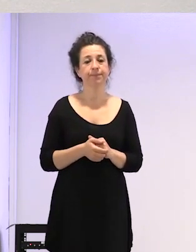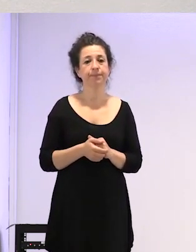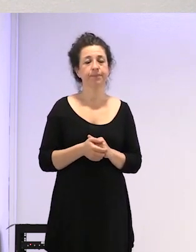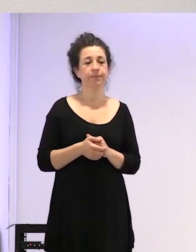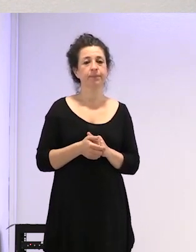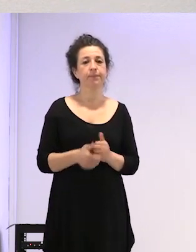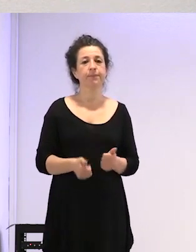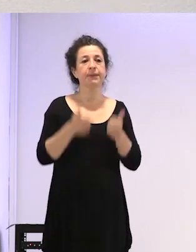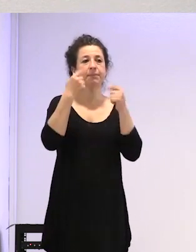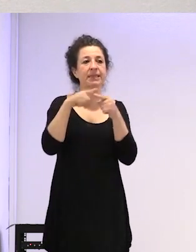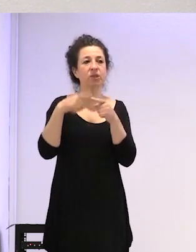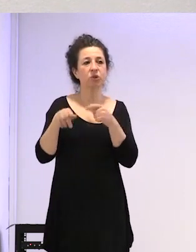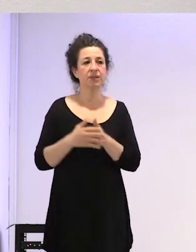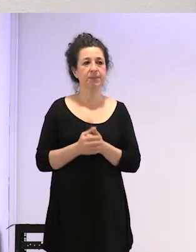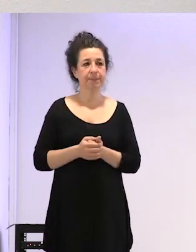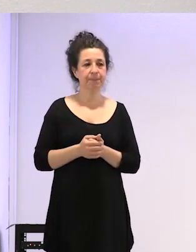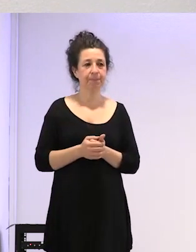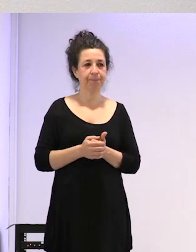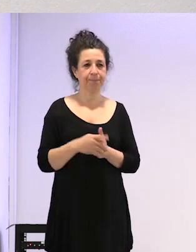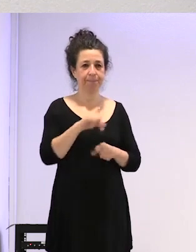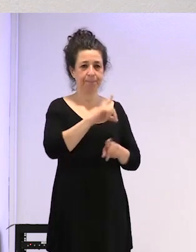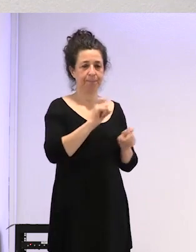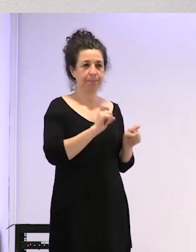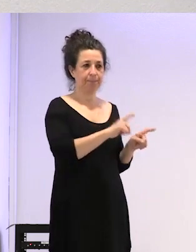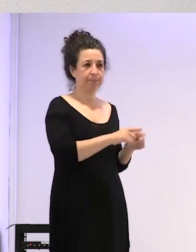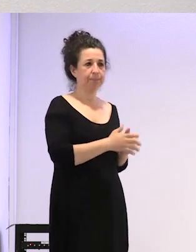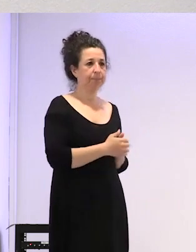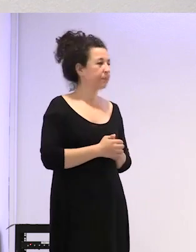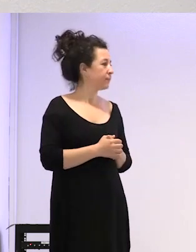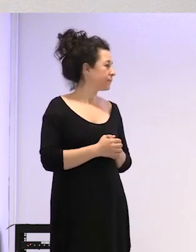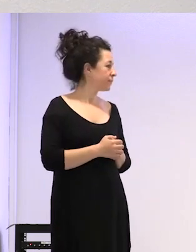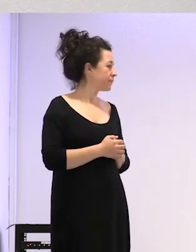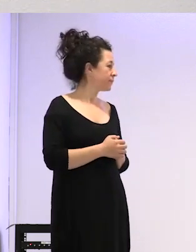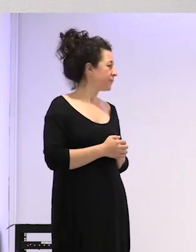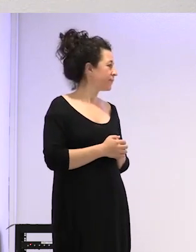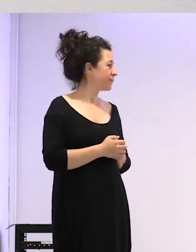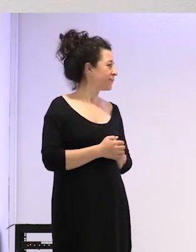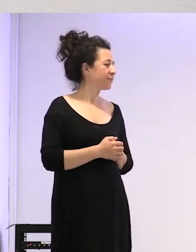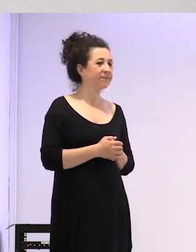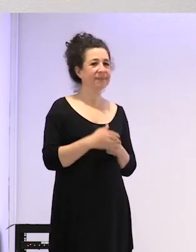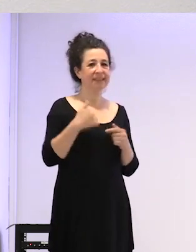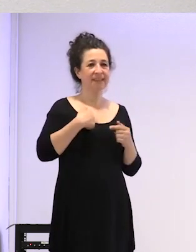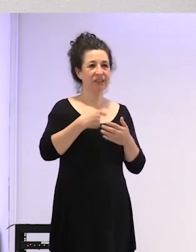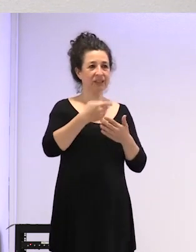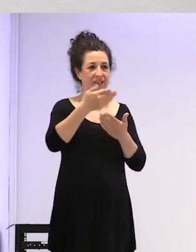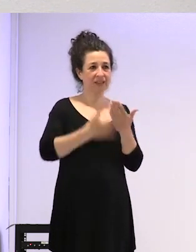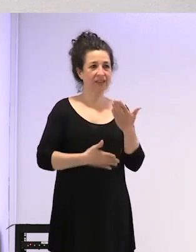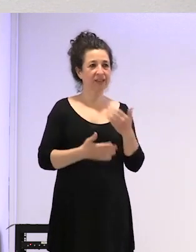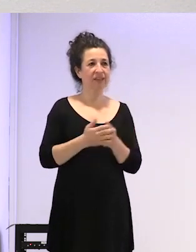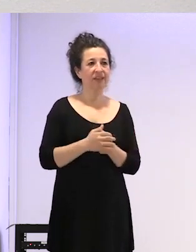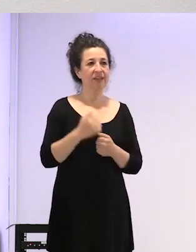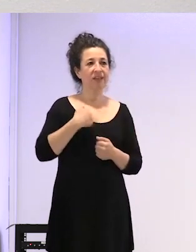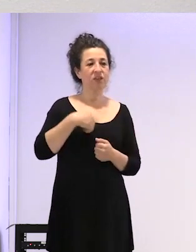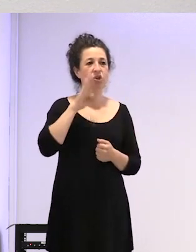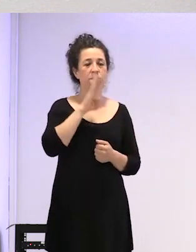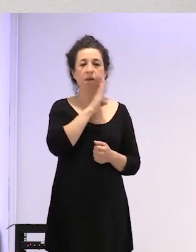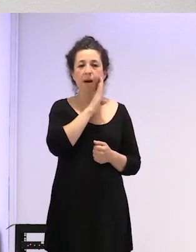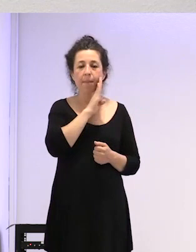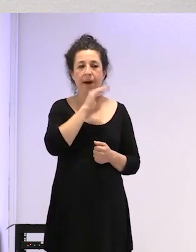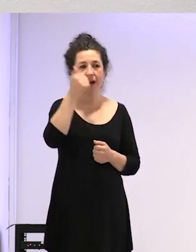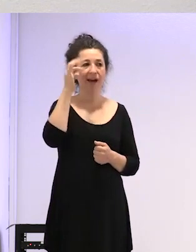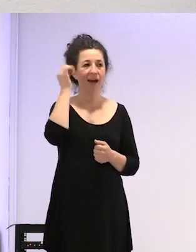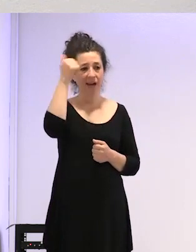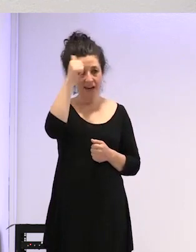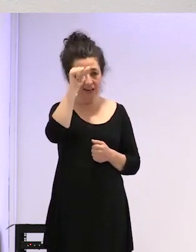más cositas si no yo tengo aquí que me mandan un montón yo soy madre de un niño trans